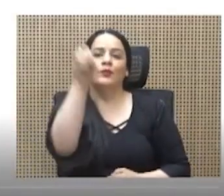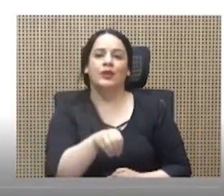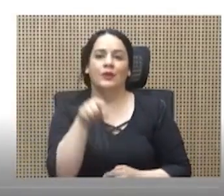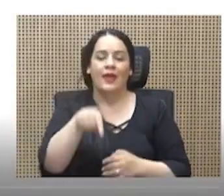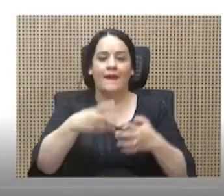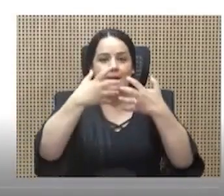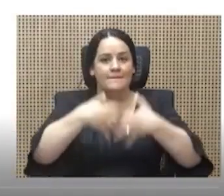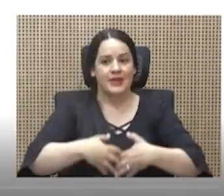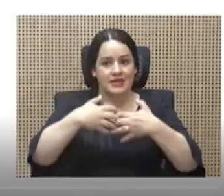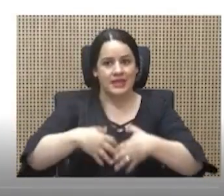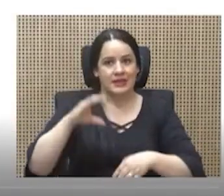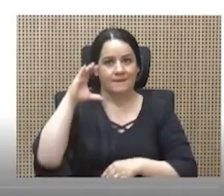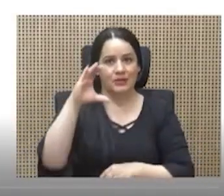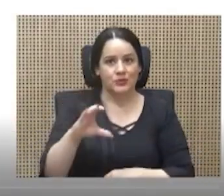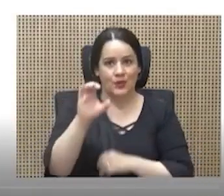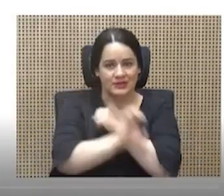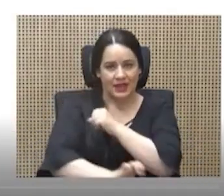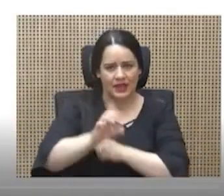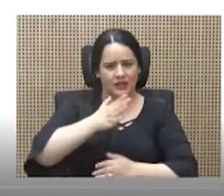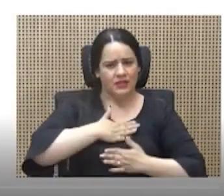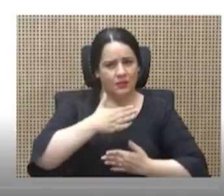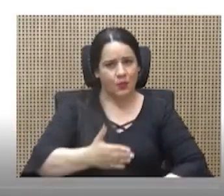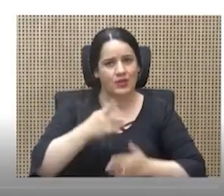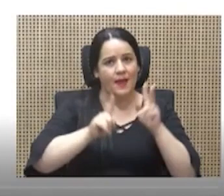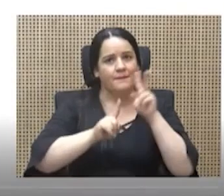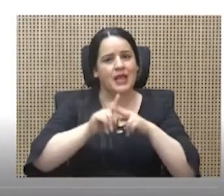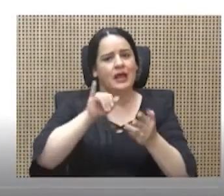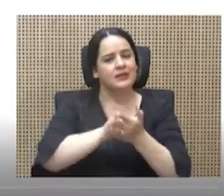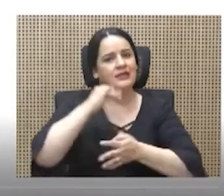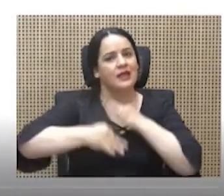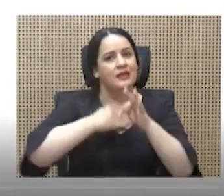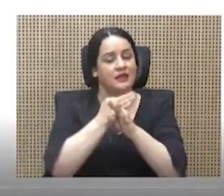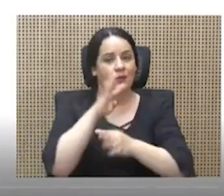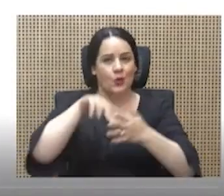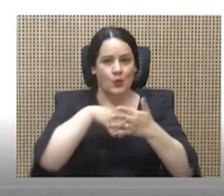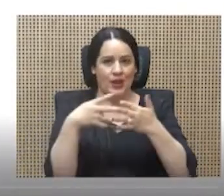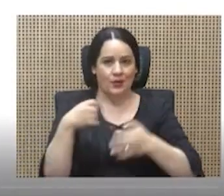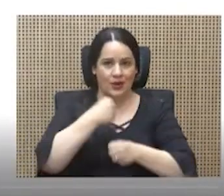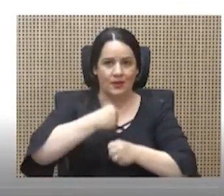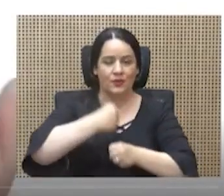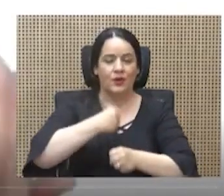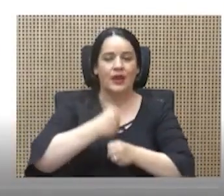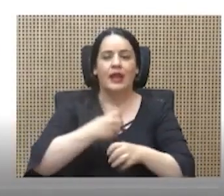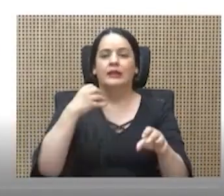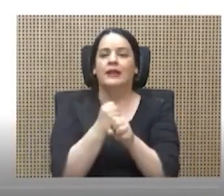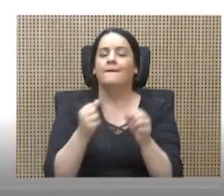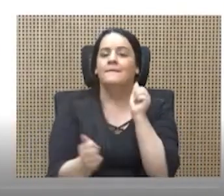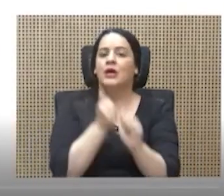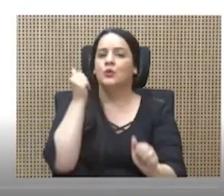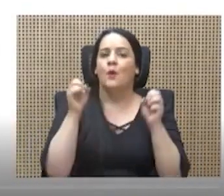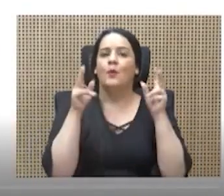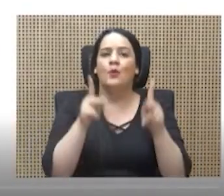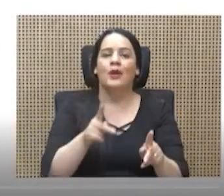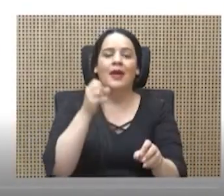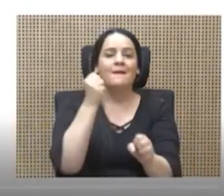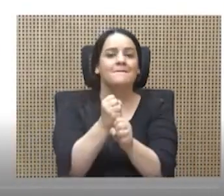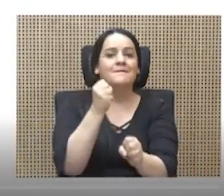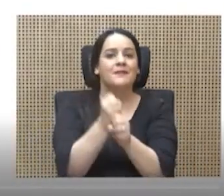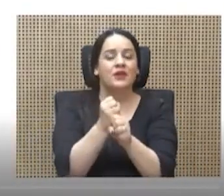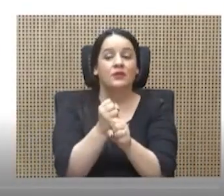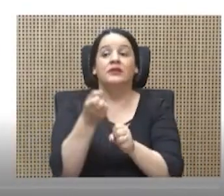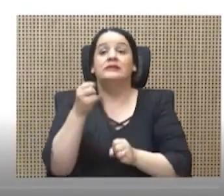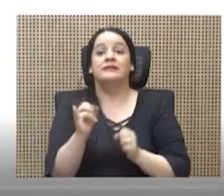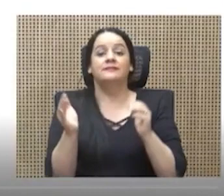de inversión extranjera están dispuestas a aplicar este tipo de jornadas, creando mayores oportunidades de empleo. Si